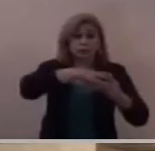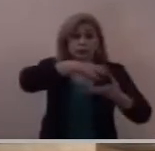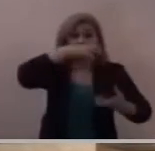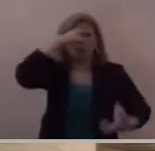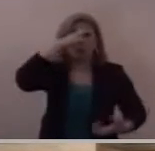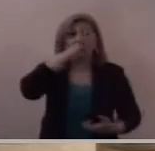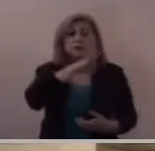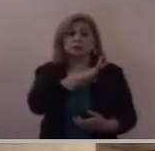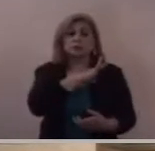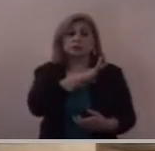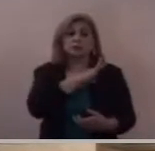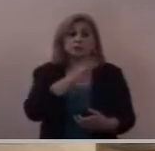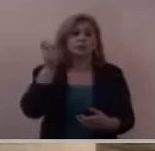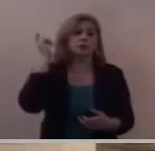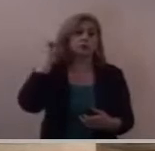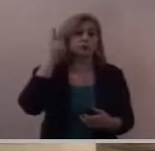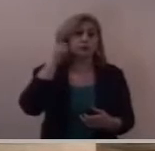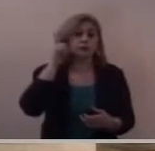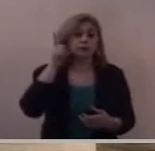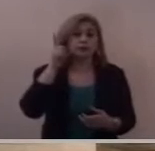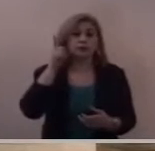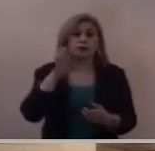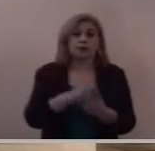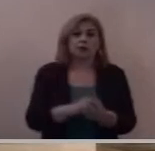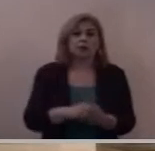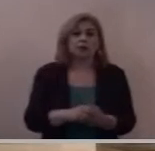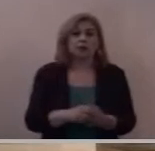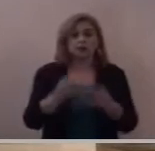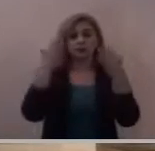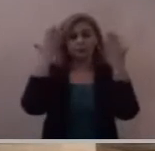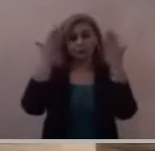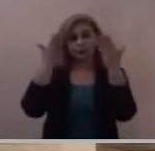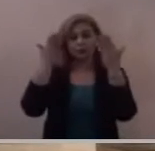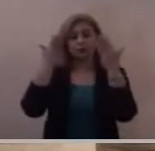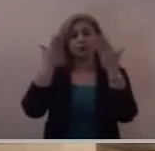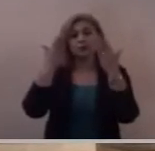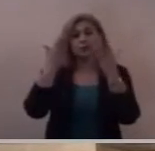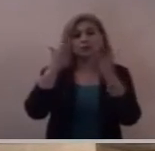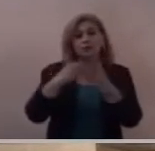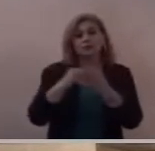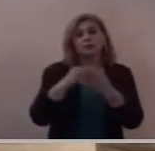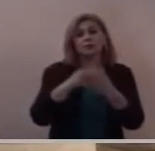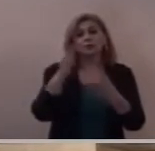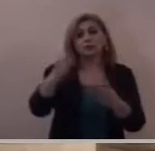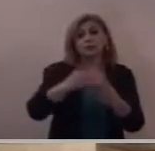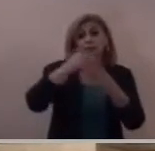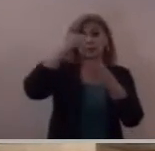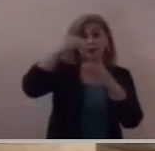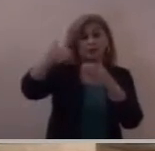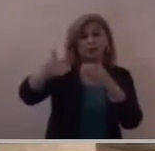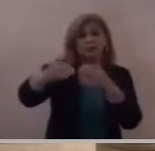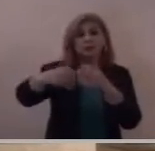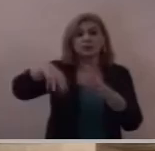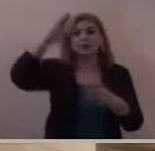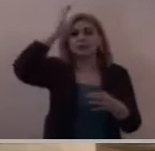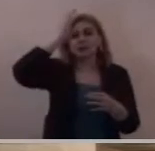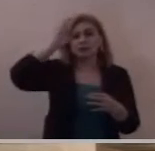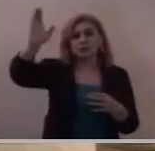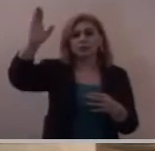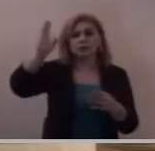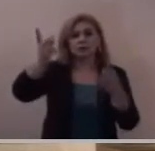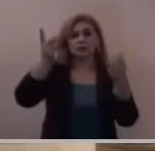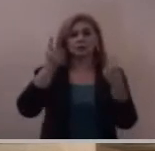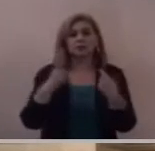y ojalá aunque es un deseo que va más allá de nosotros que Cristo quedara